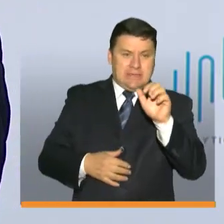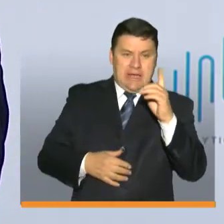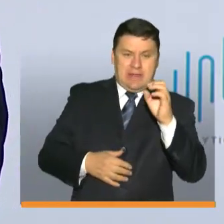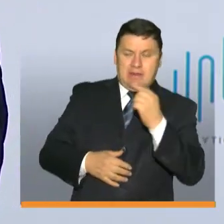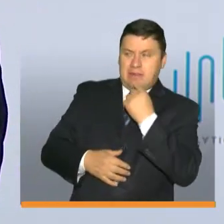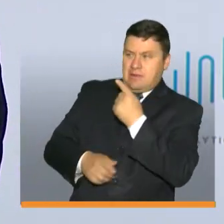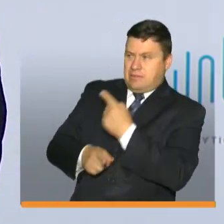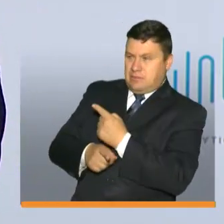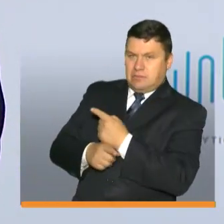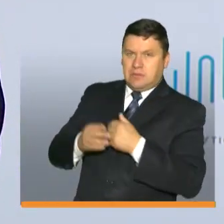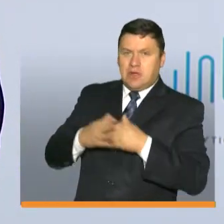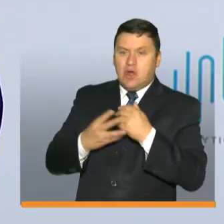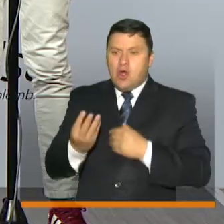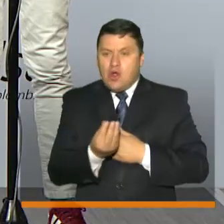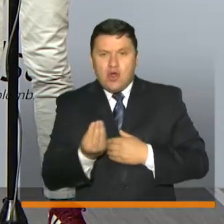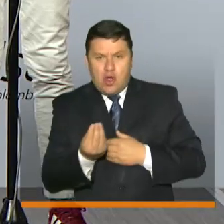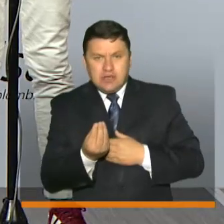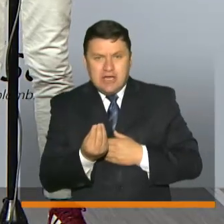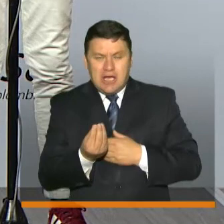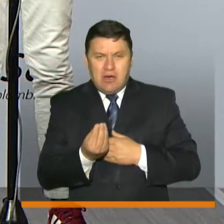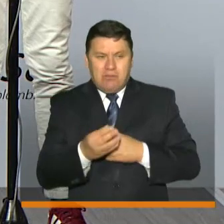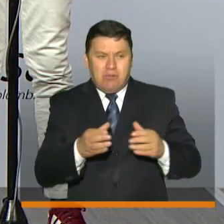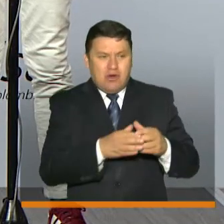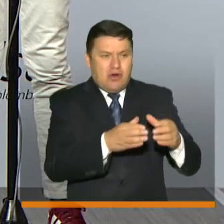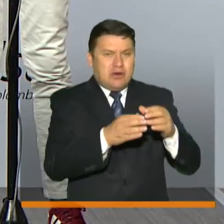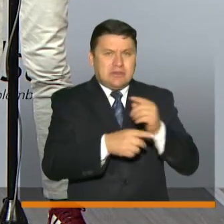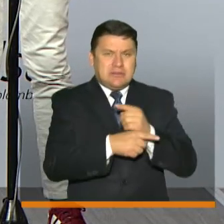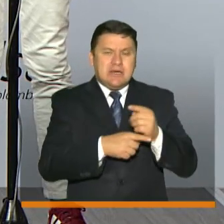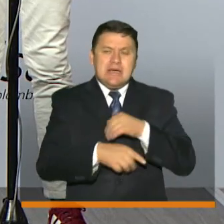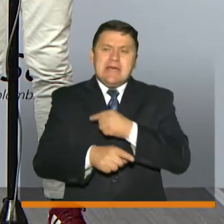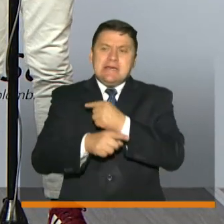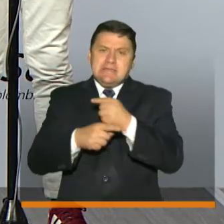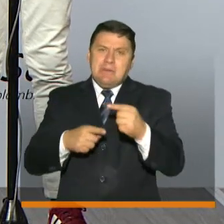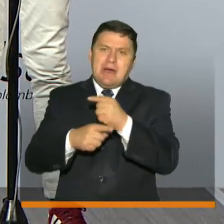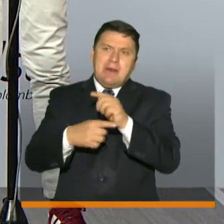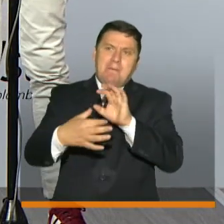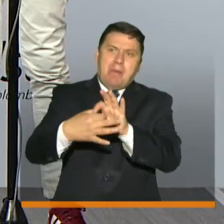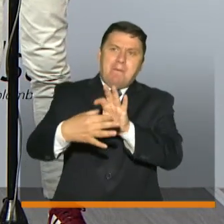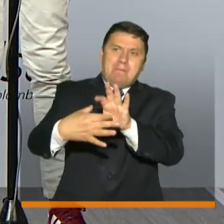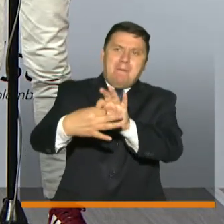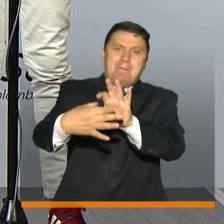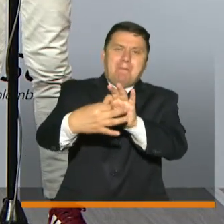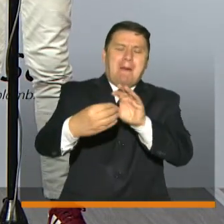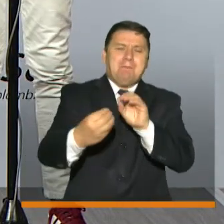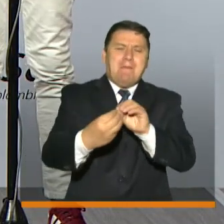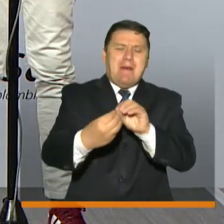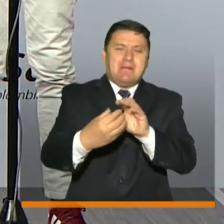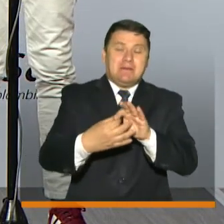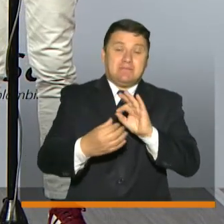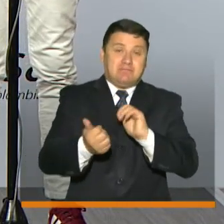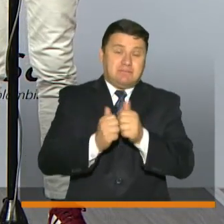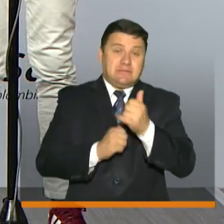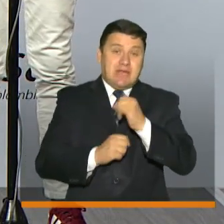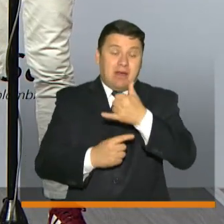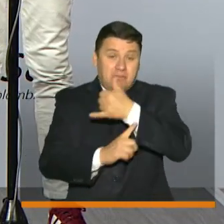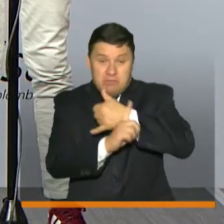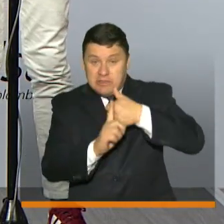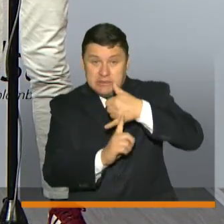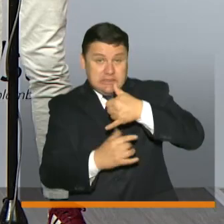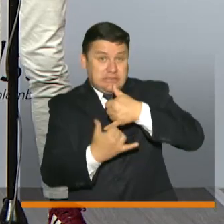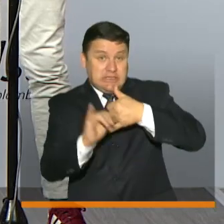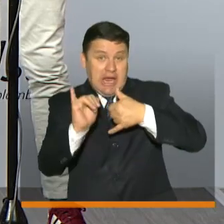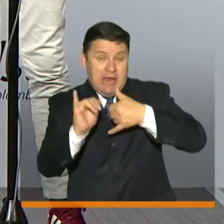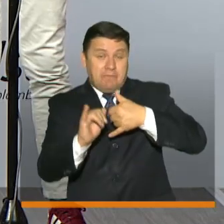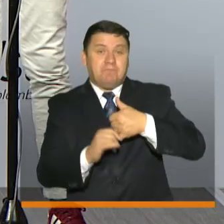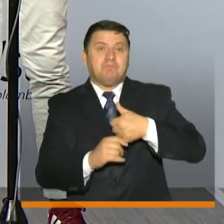mencionaba desde el consejero gremial seguimos todas las semanas uniéndonos en un oposito común y así como ya pasamos por la región pacífico ya